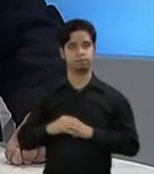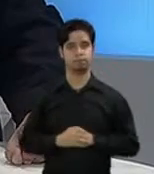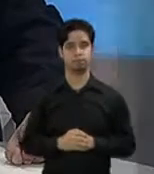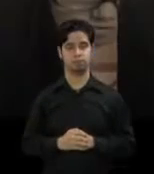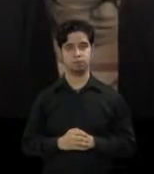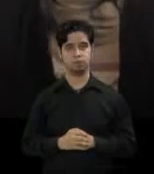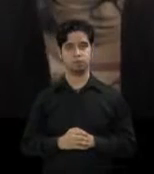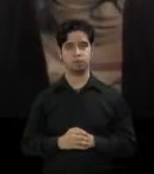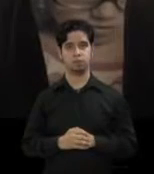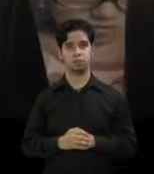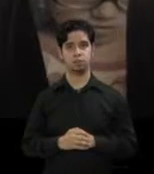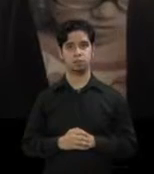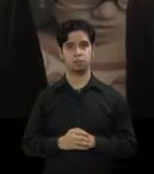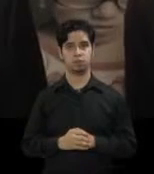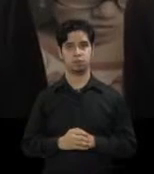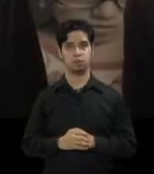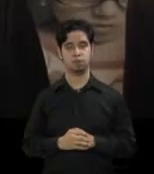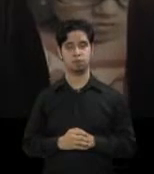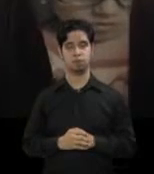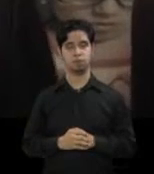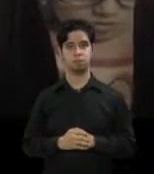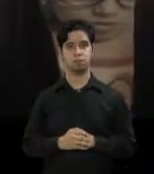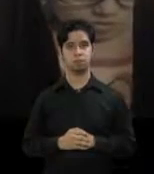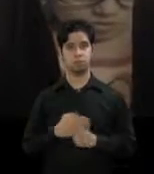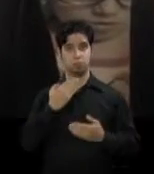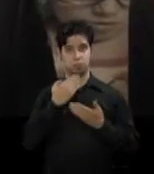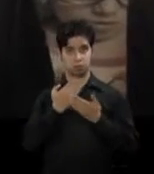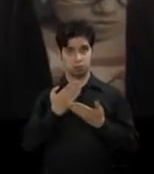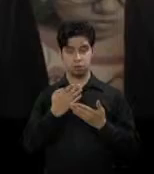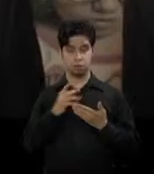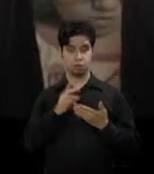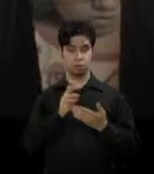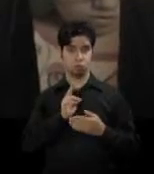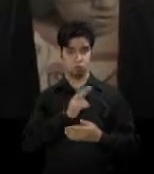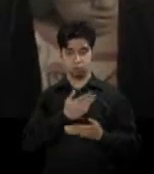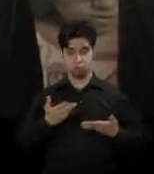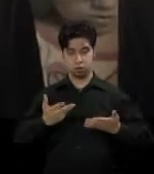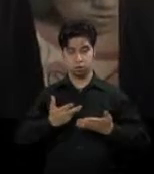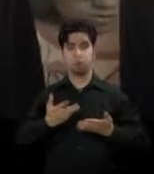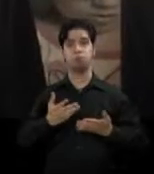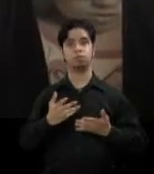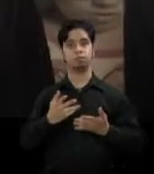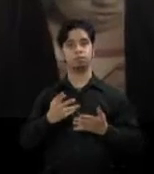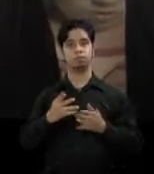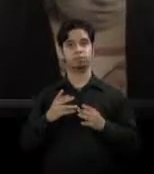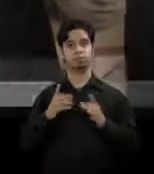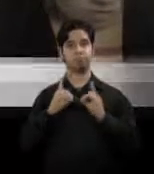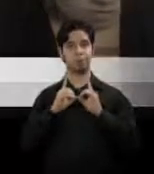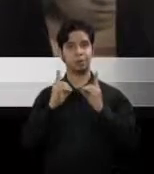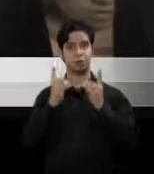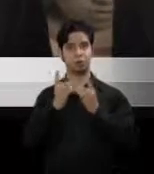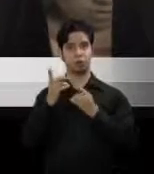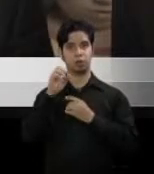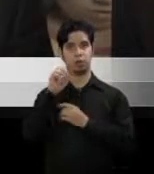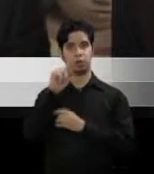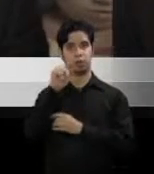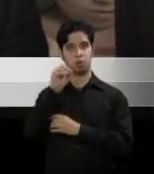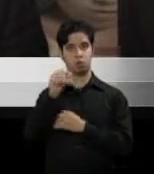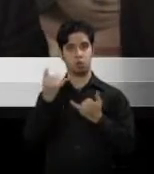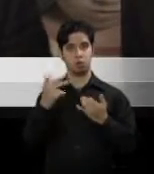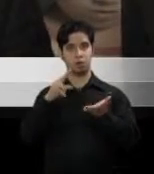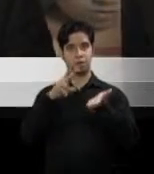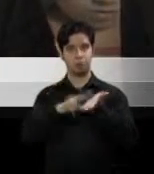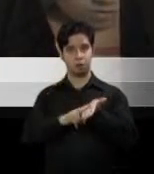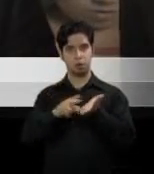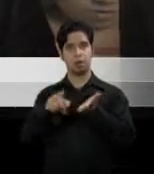Muchas gracias, compañeros. Nos encontramos en el Departamento de Estado donde el día de hoy, 12 de diciembre, se firma una proclama